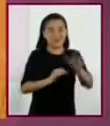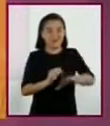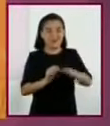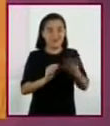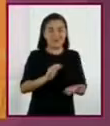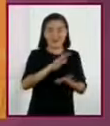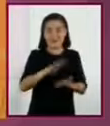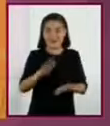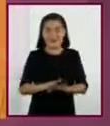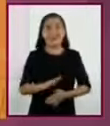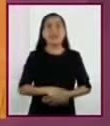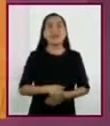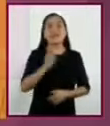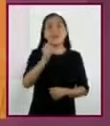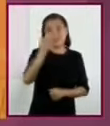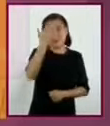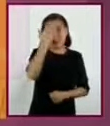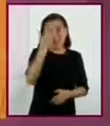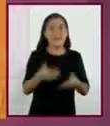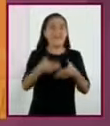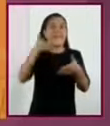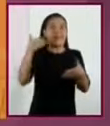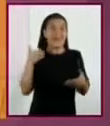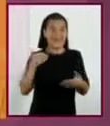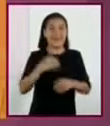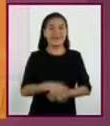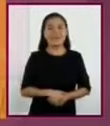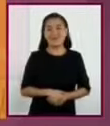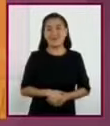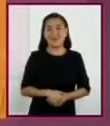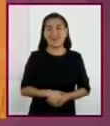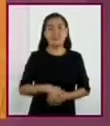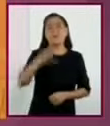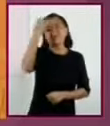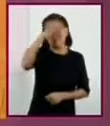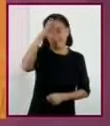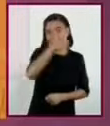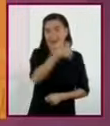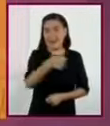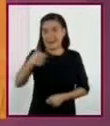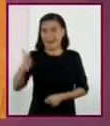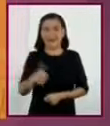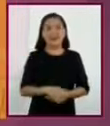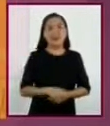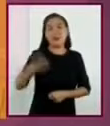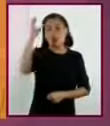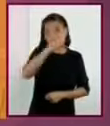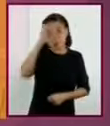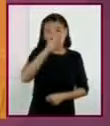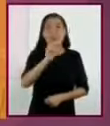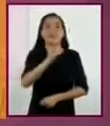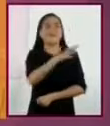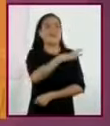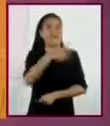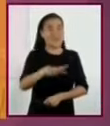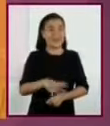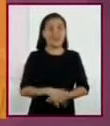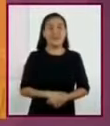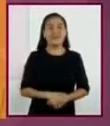nuestros conocimientos previos, nuestra experiencia, la cultura general que tenemos.